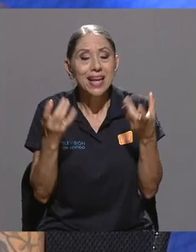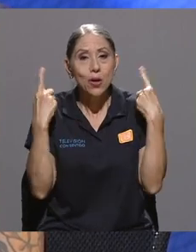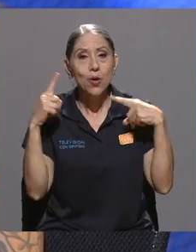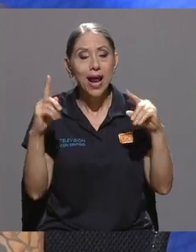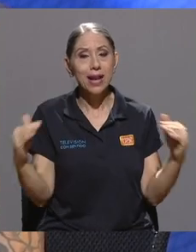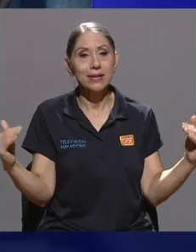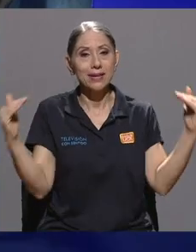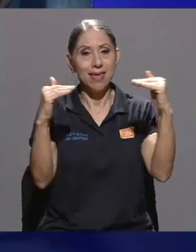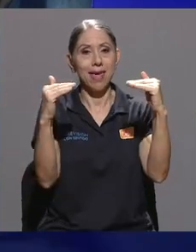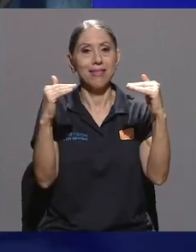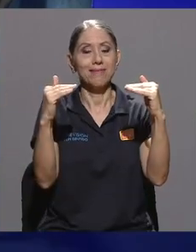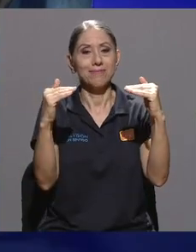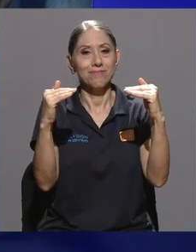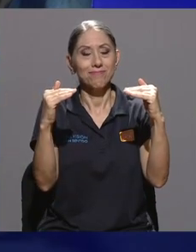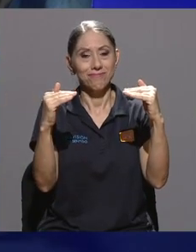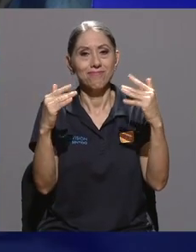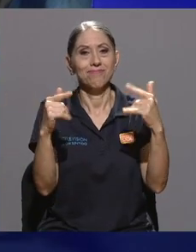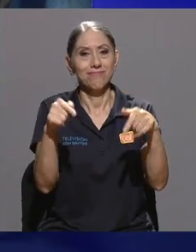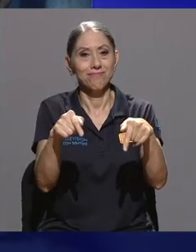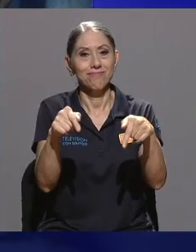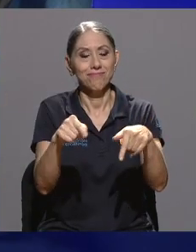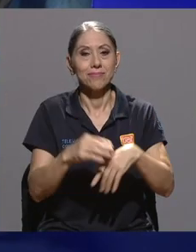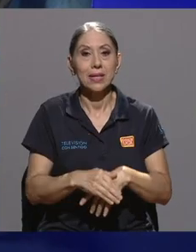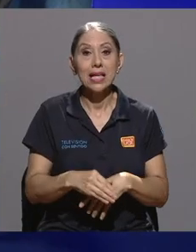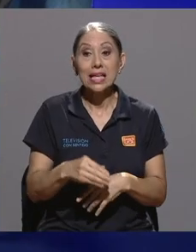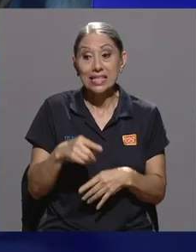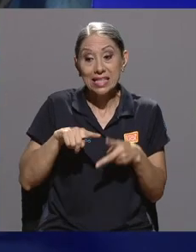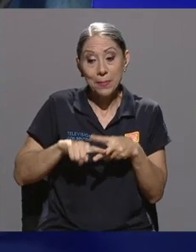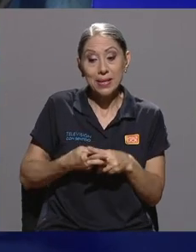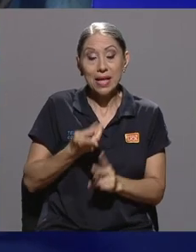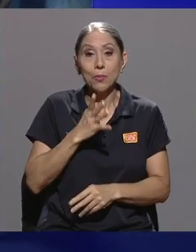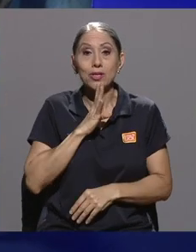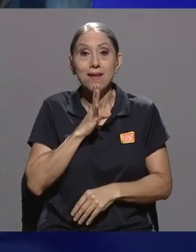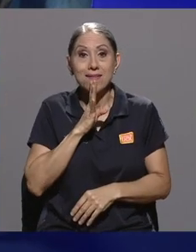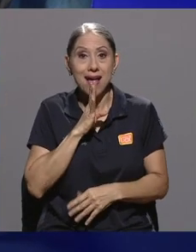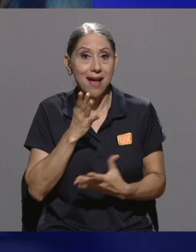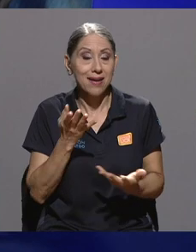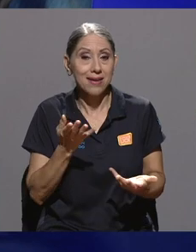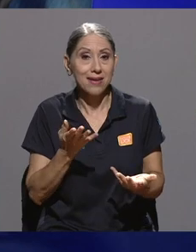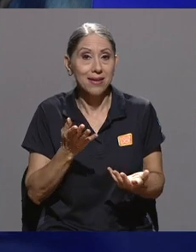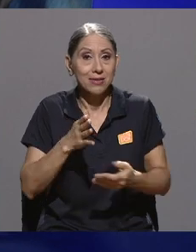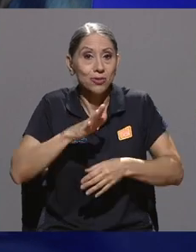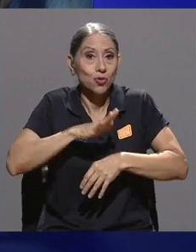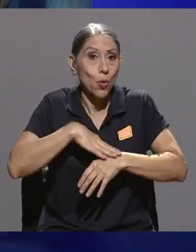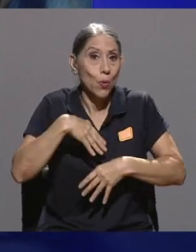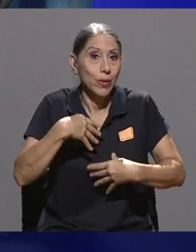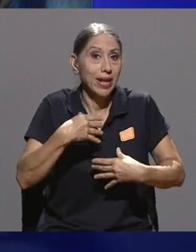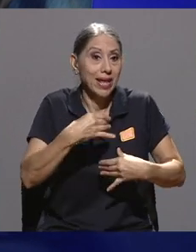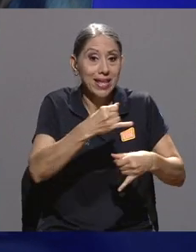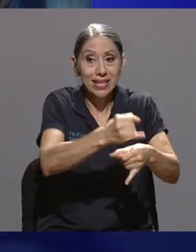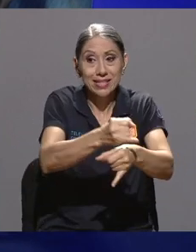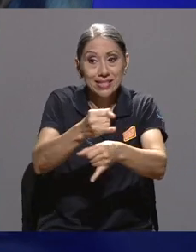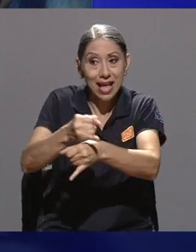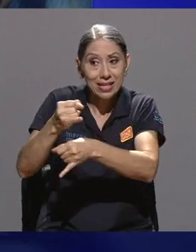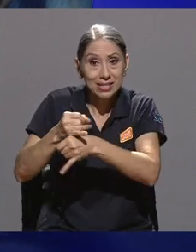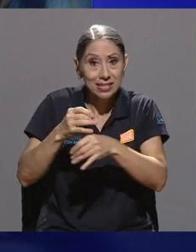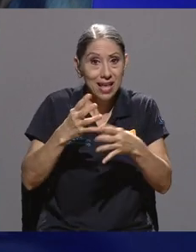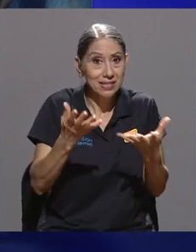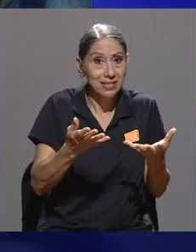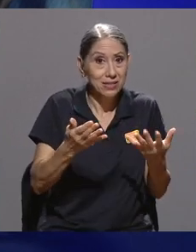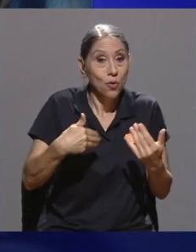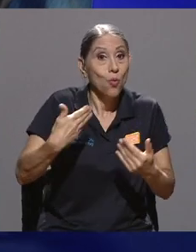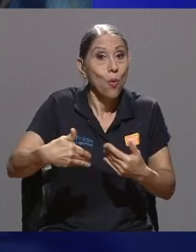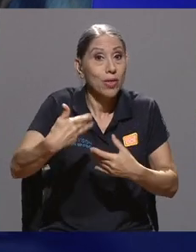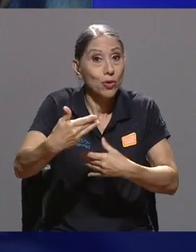desde esa parte. Creo que si empezamos a hablar como desde las instancias, a la hora de realizar una película, bueno, vamos